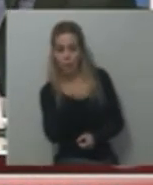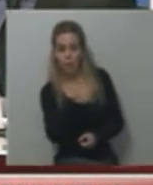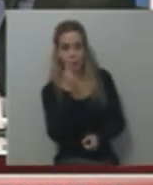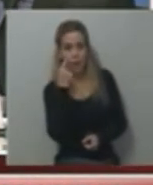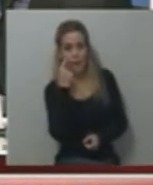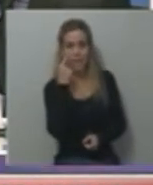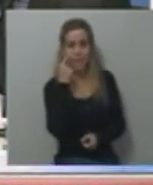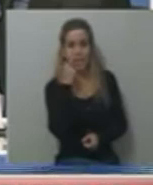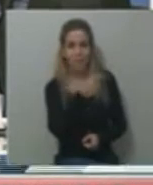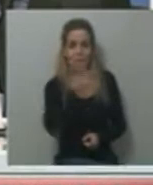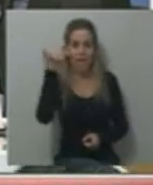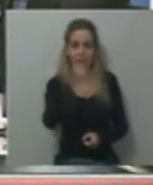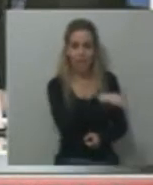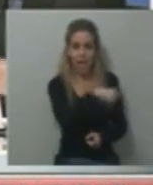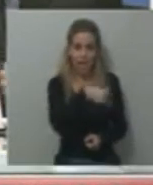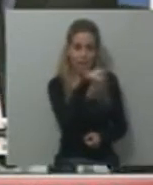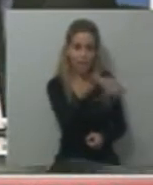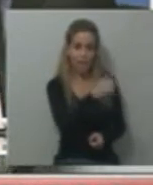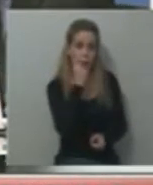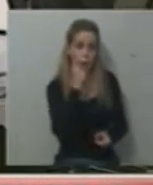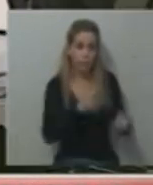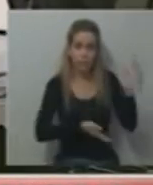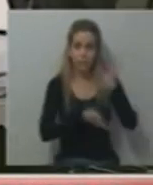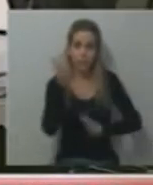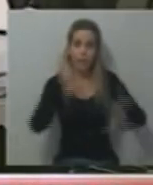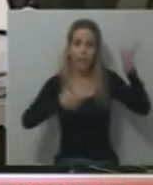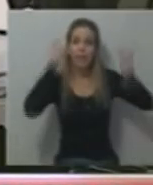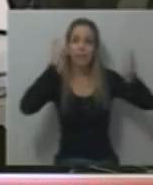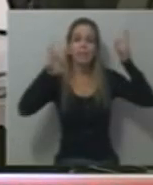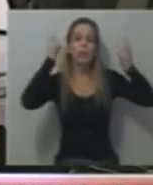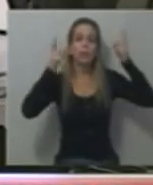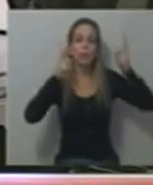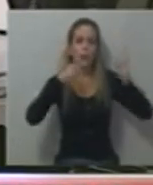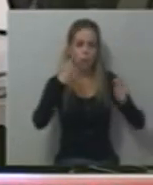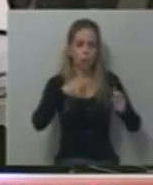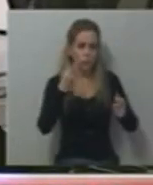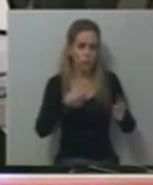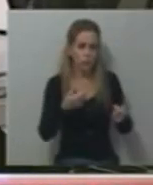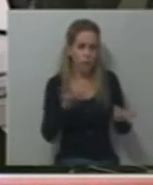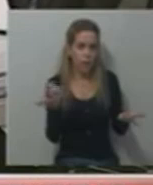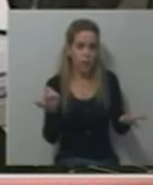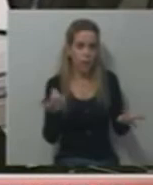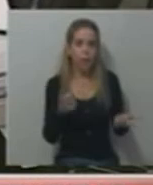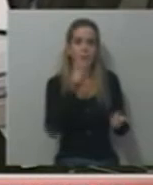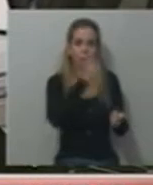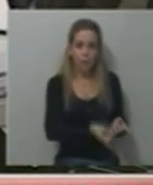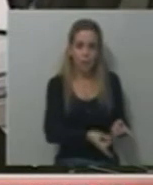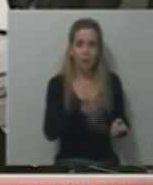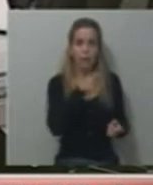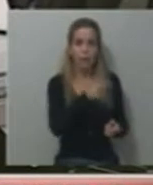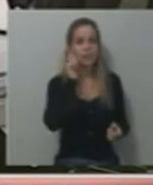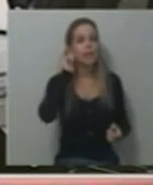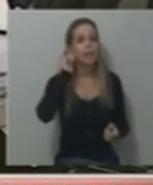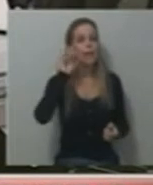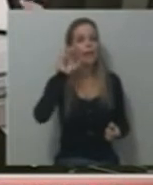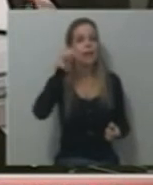y lo sacó a los tiros. No les pegó, dijo. Me hubiera gustado pegarle un tiro, dijo. O sea, están poniendo... Tuve mala puntería. Un tipo con una